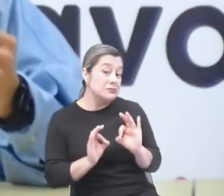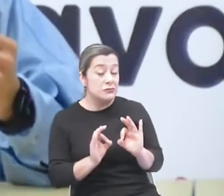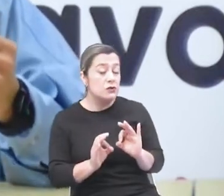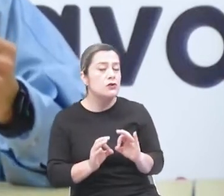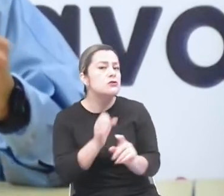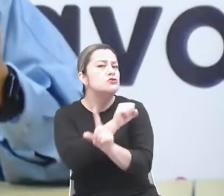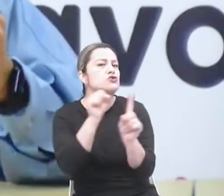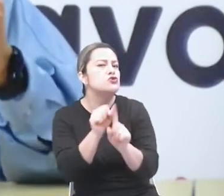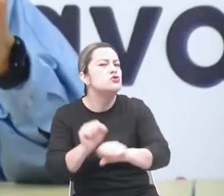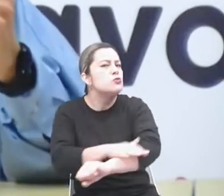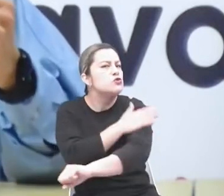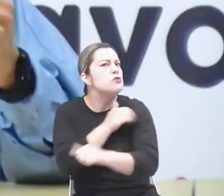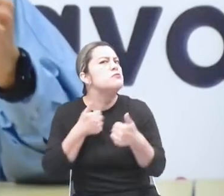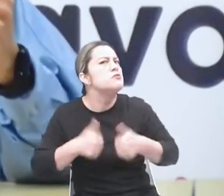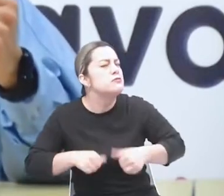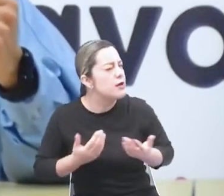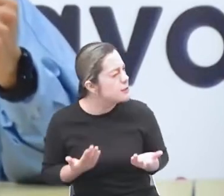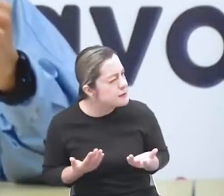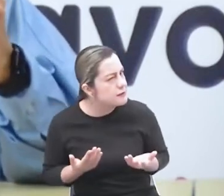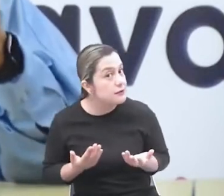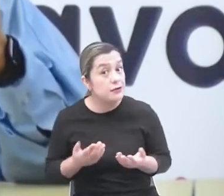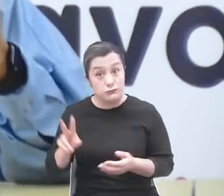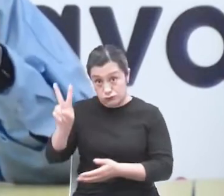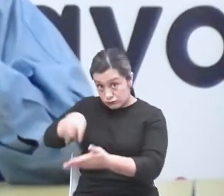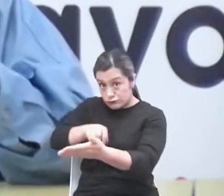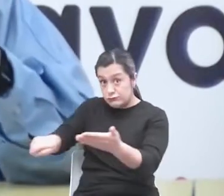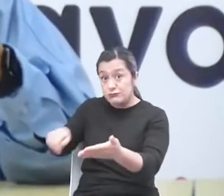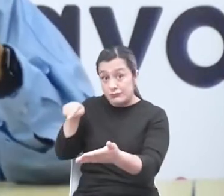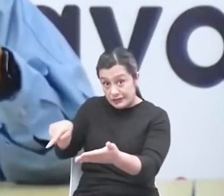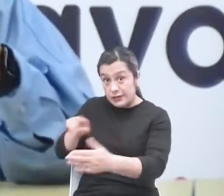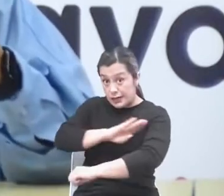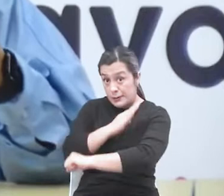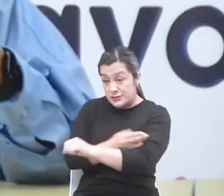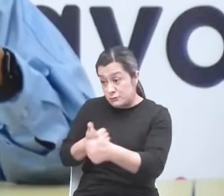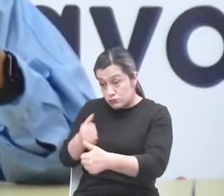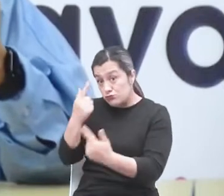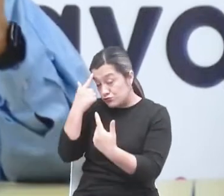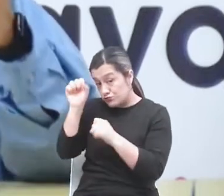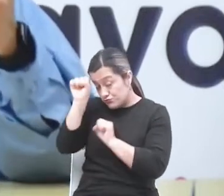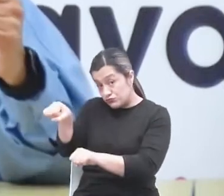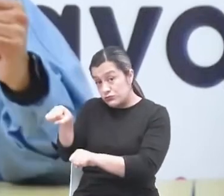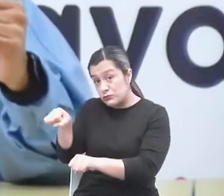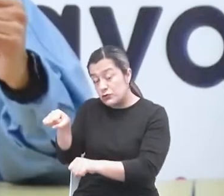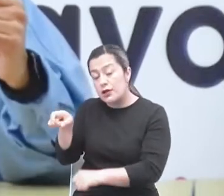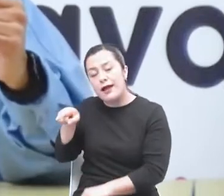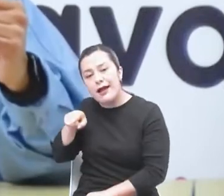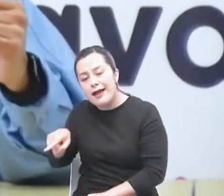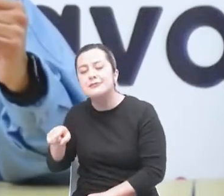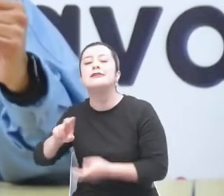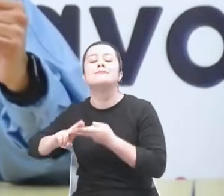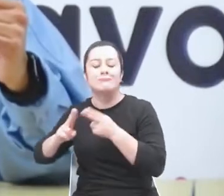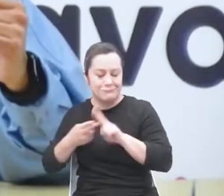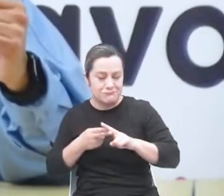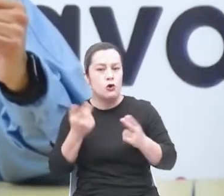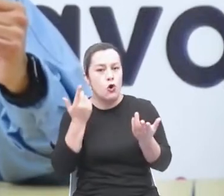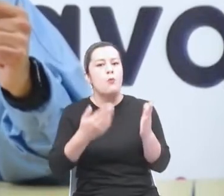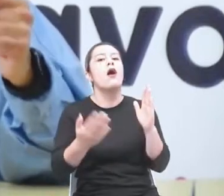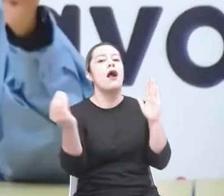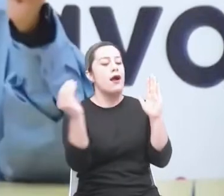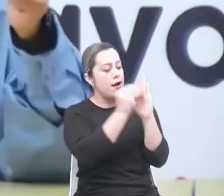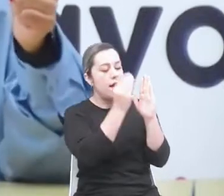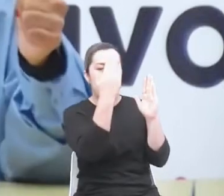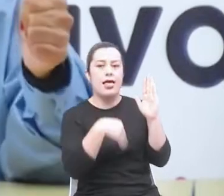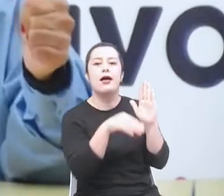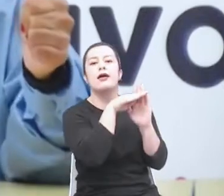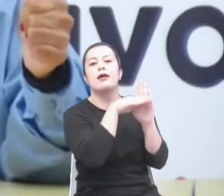capacidad de lecto escrito de los niños, tiene una recorrelación directa con las intencionalidades de política pública,